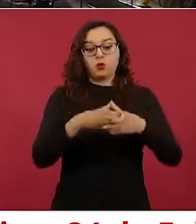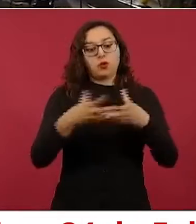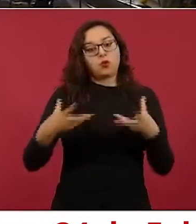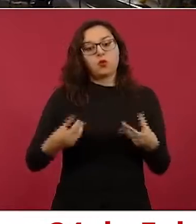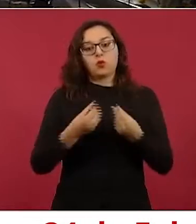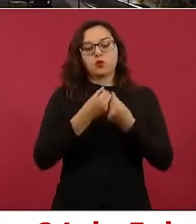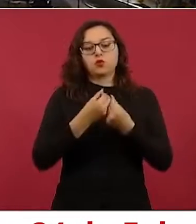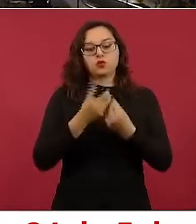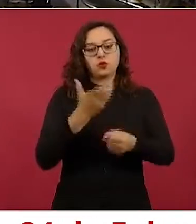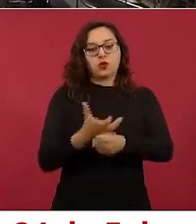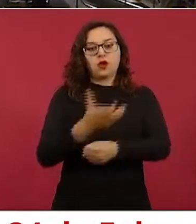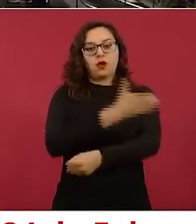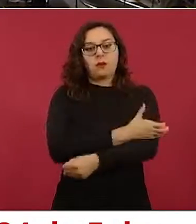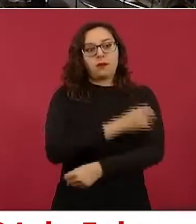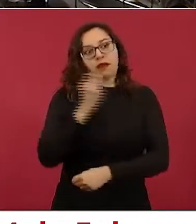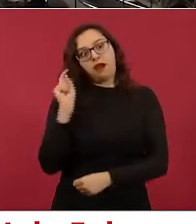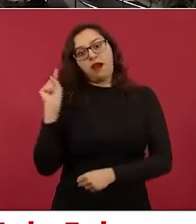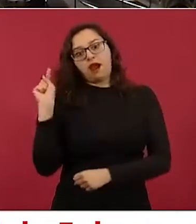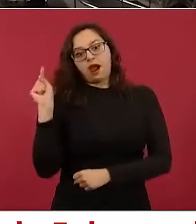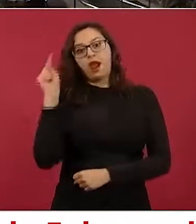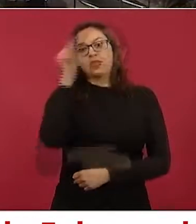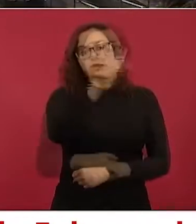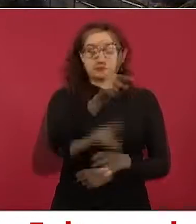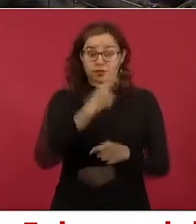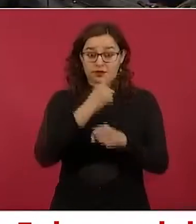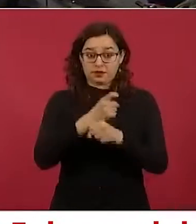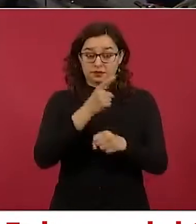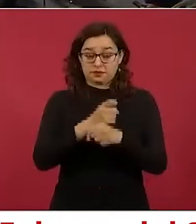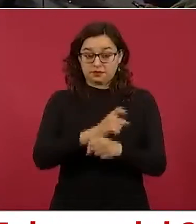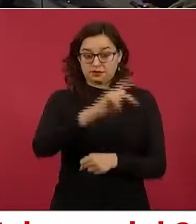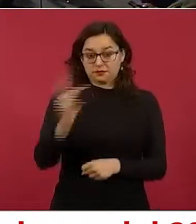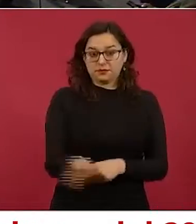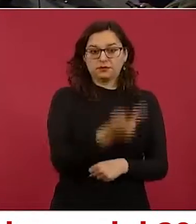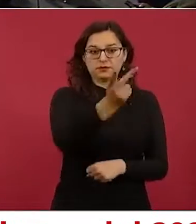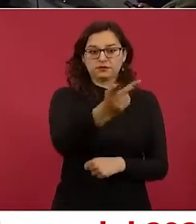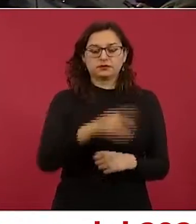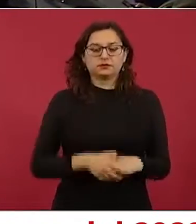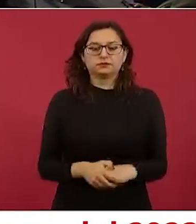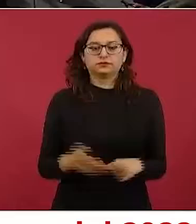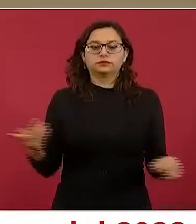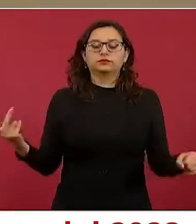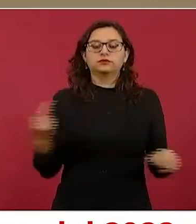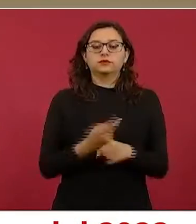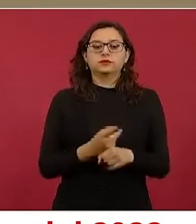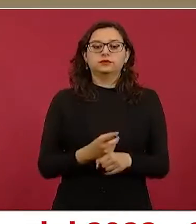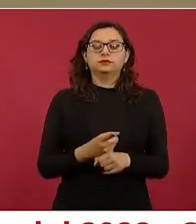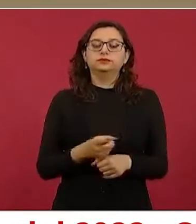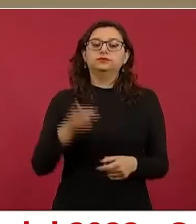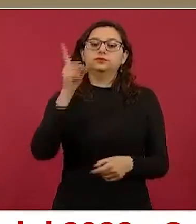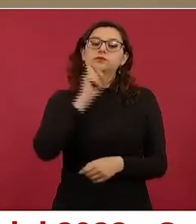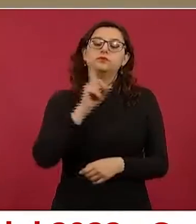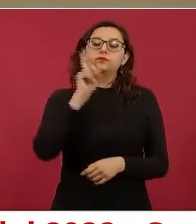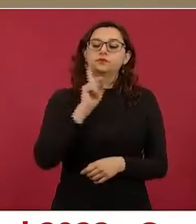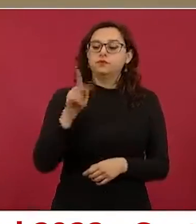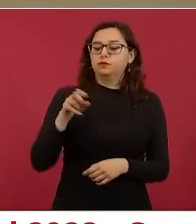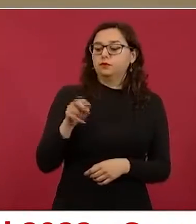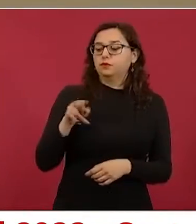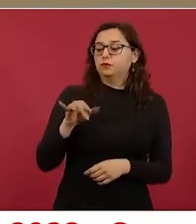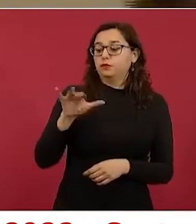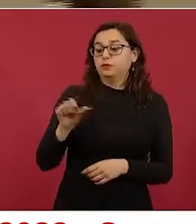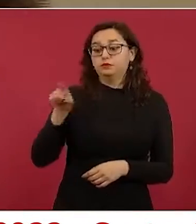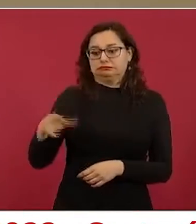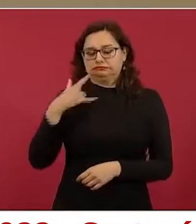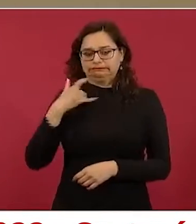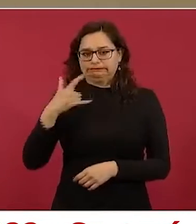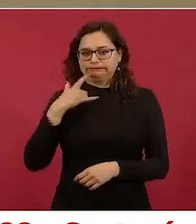visitar el Palacio. Sobre el caso de la Defensora de Derechos Humanos, Kenia Hernández, Defensora